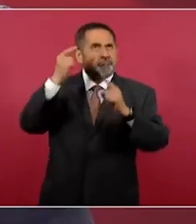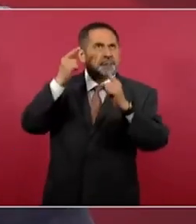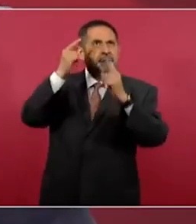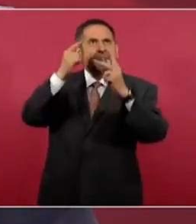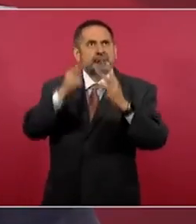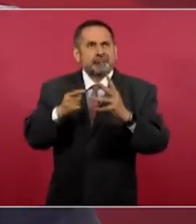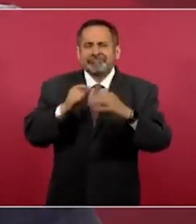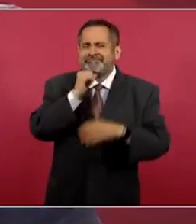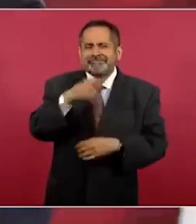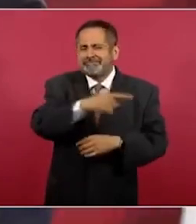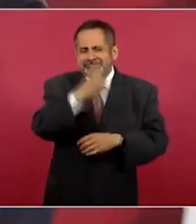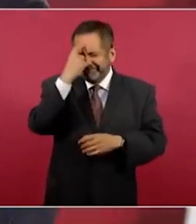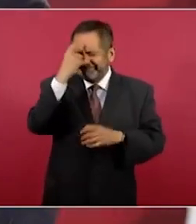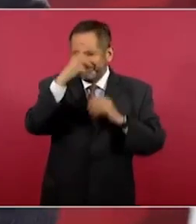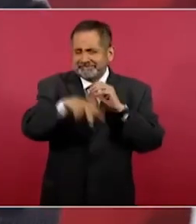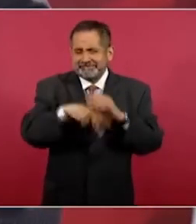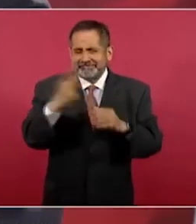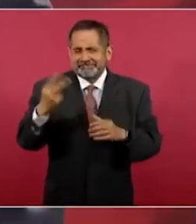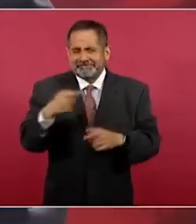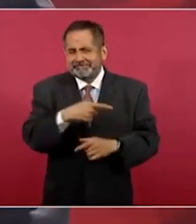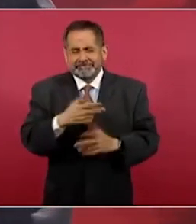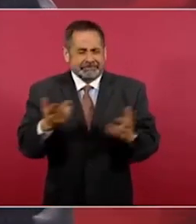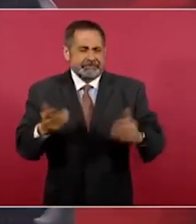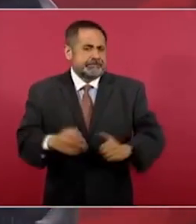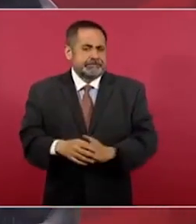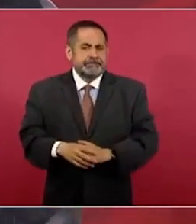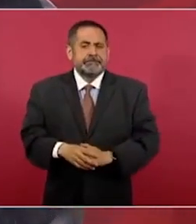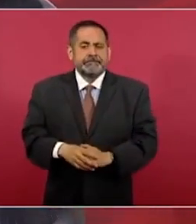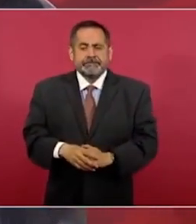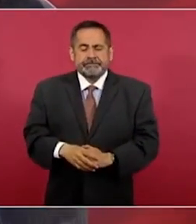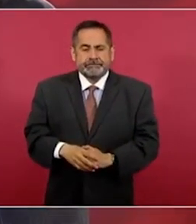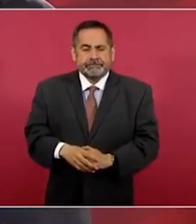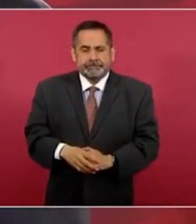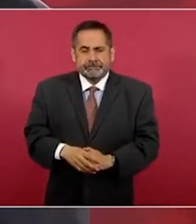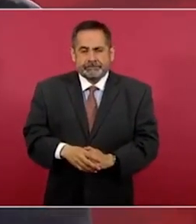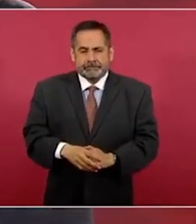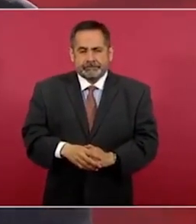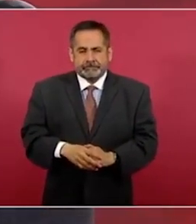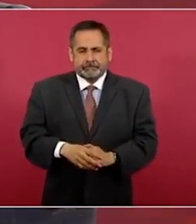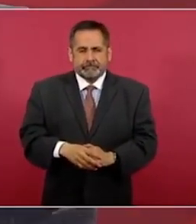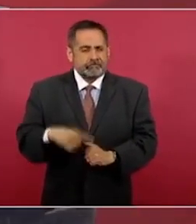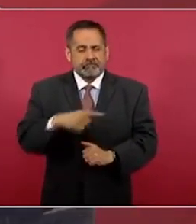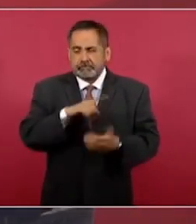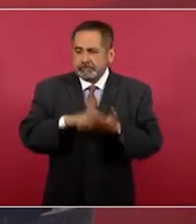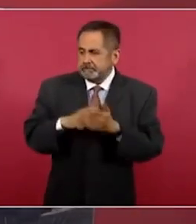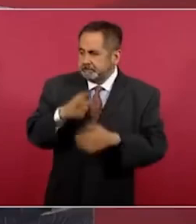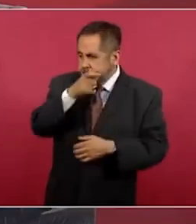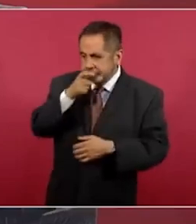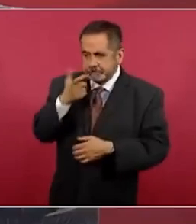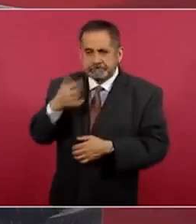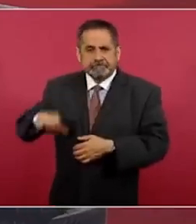tienen intereses.